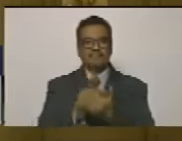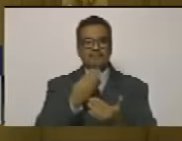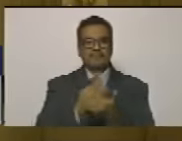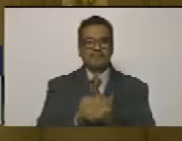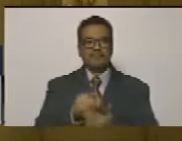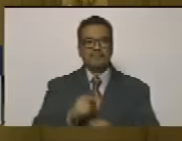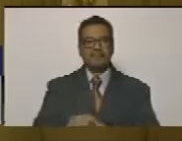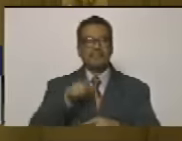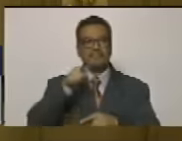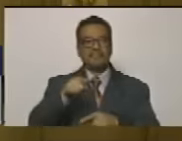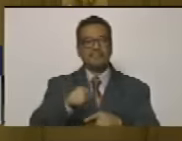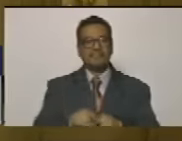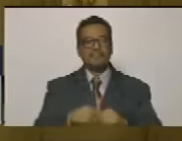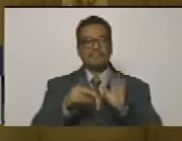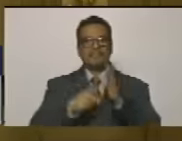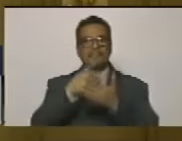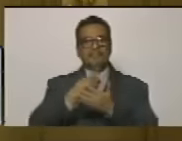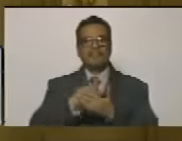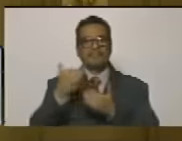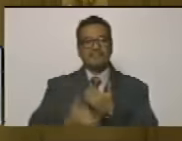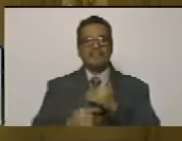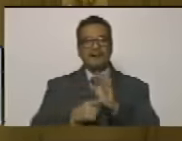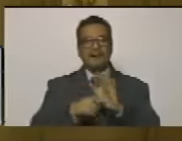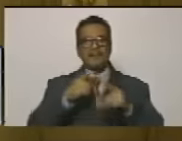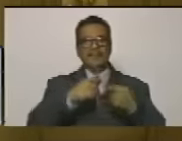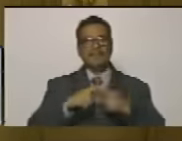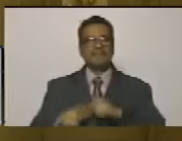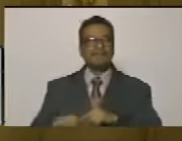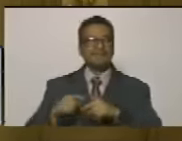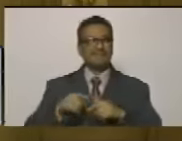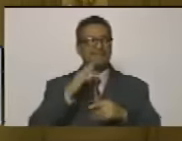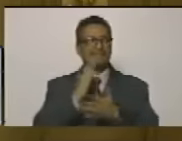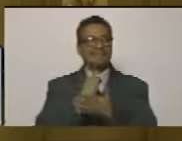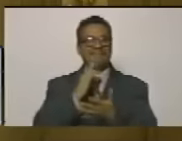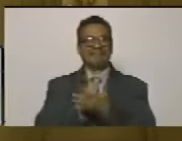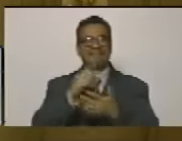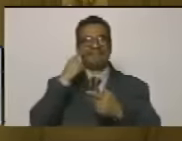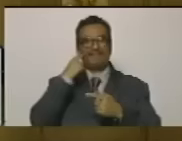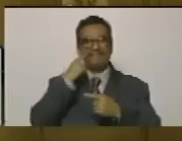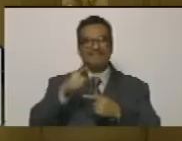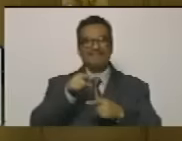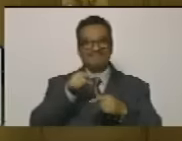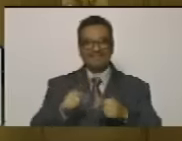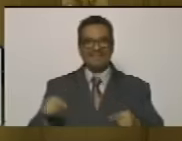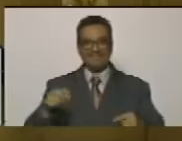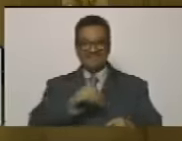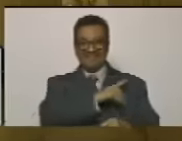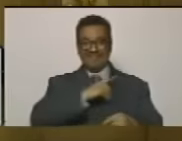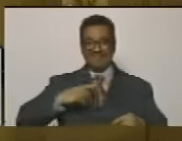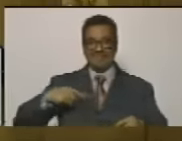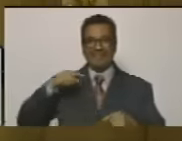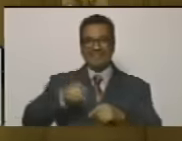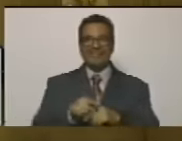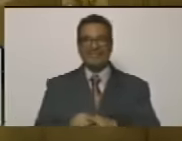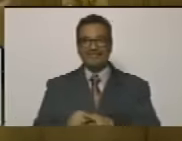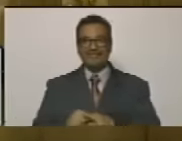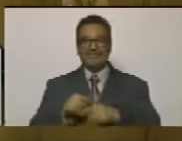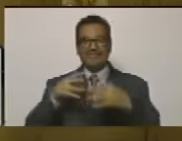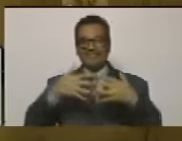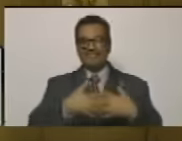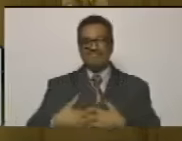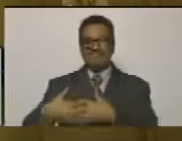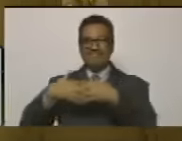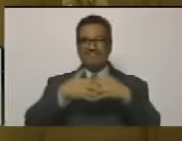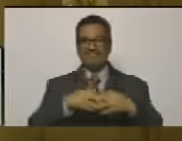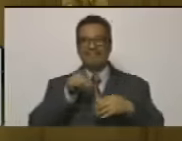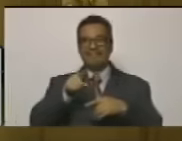de que ese plan criminal permanece como anhelo del imperialismo